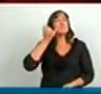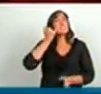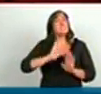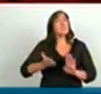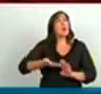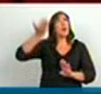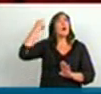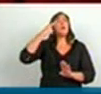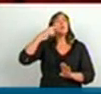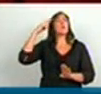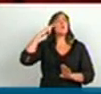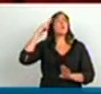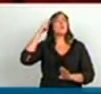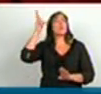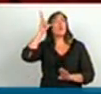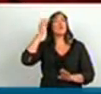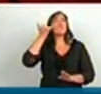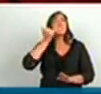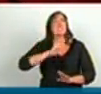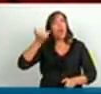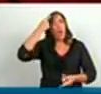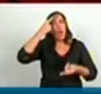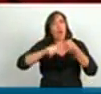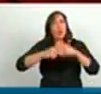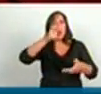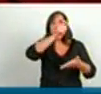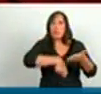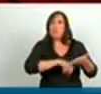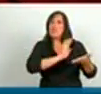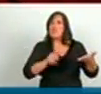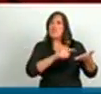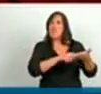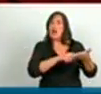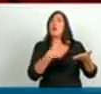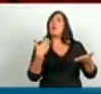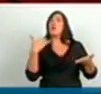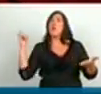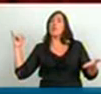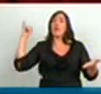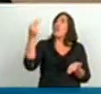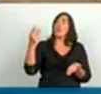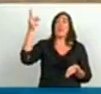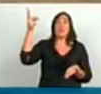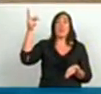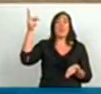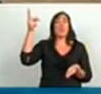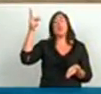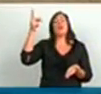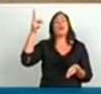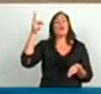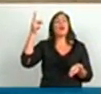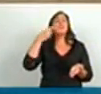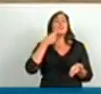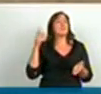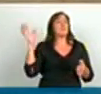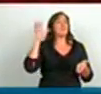1998 y que permiten dos vuelos semanales a las islas.